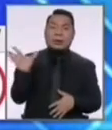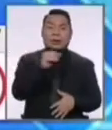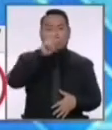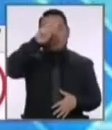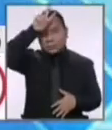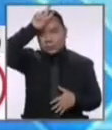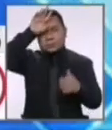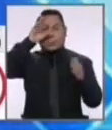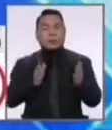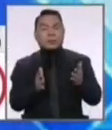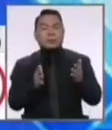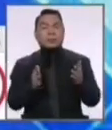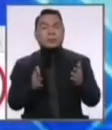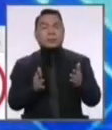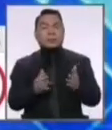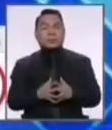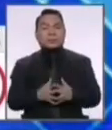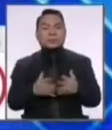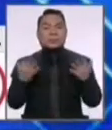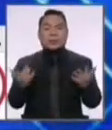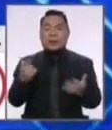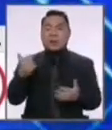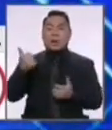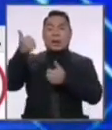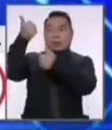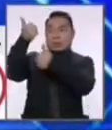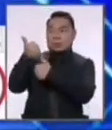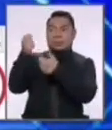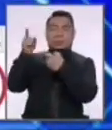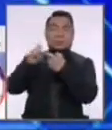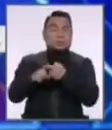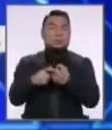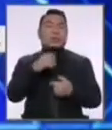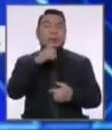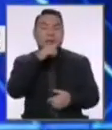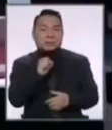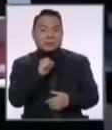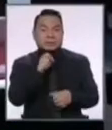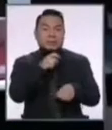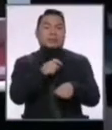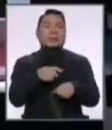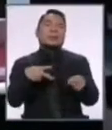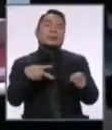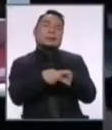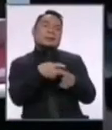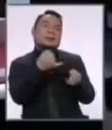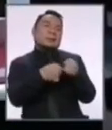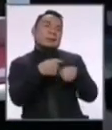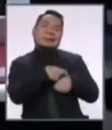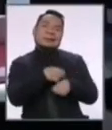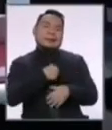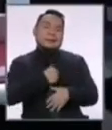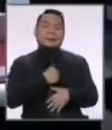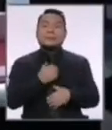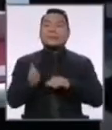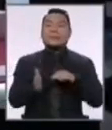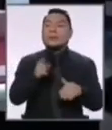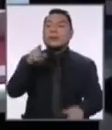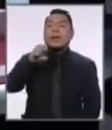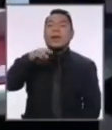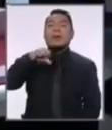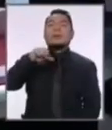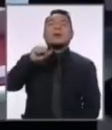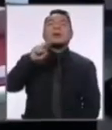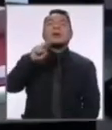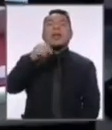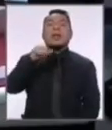los peruanos de agosto a diciembre. Tiempo candidato. Vamos con el candidato Marco Arana,